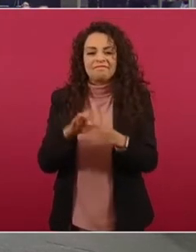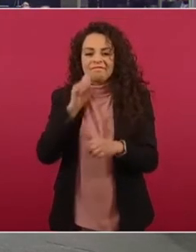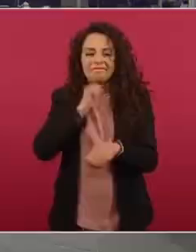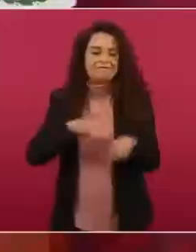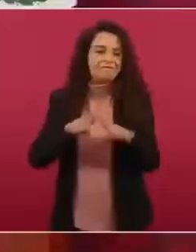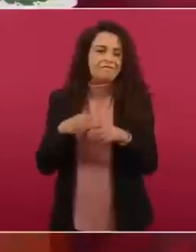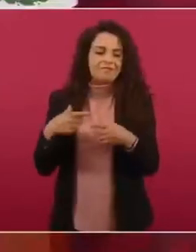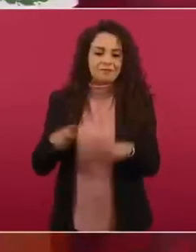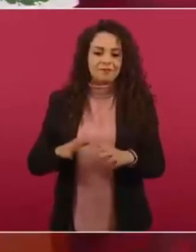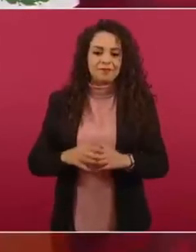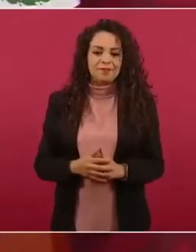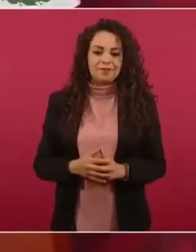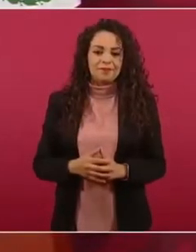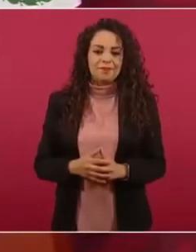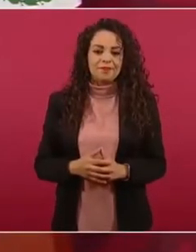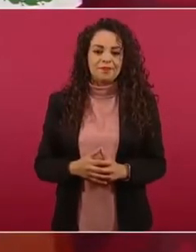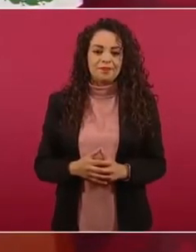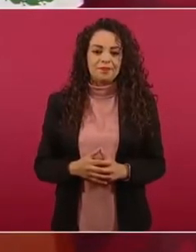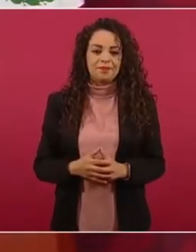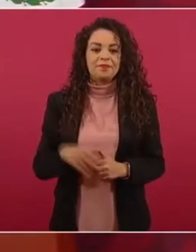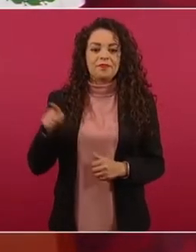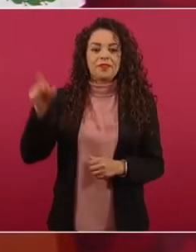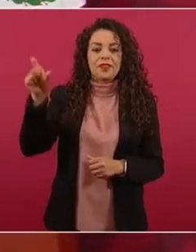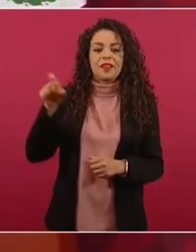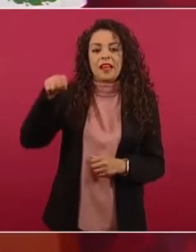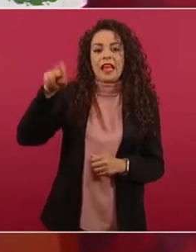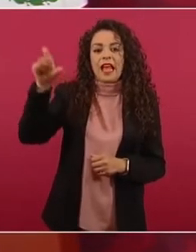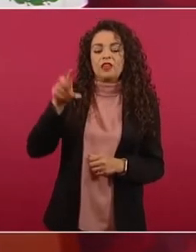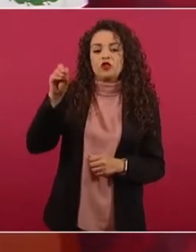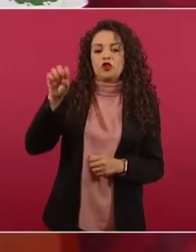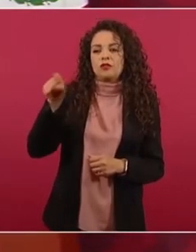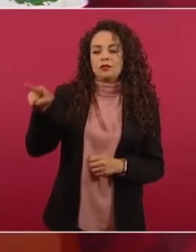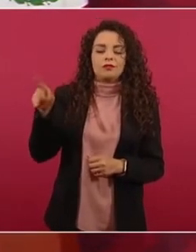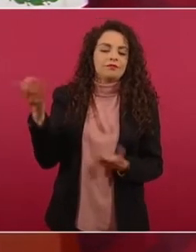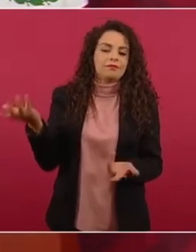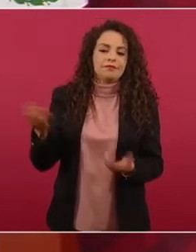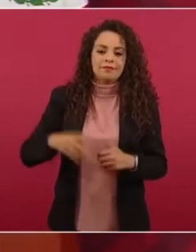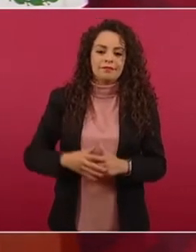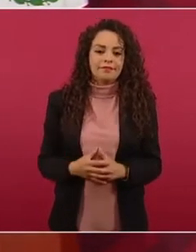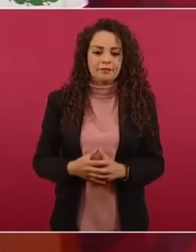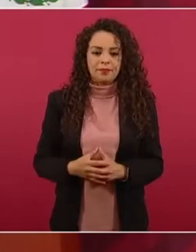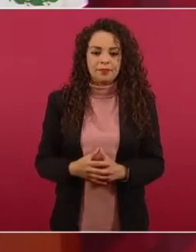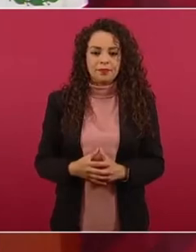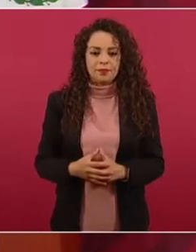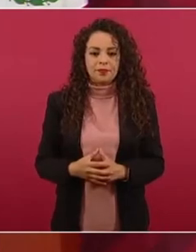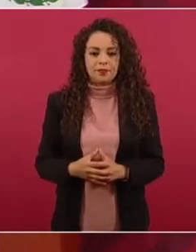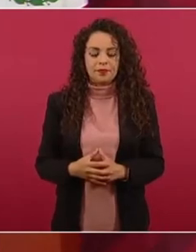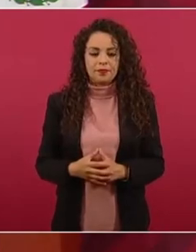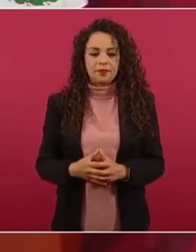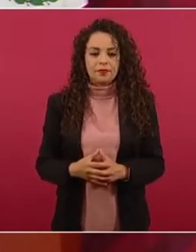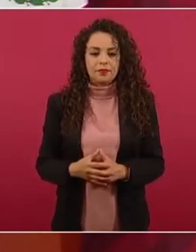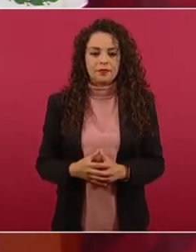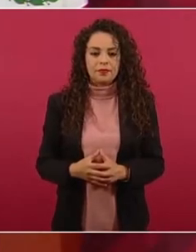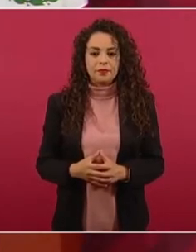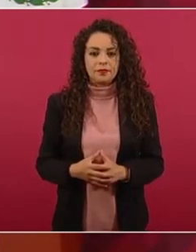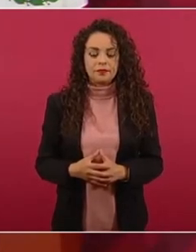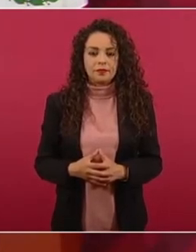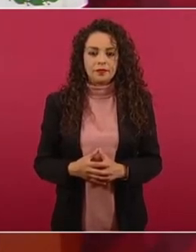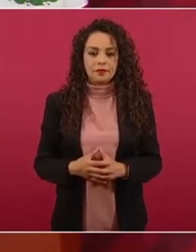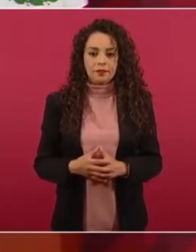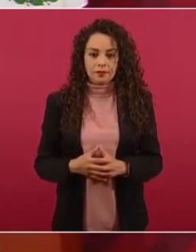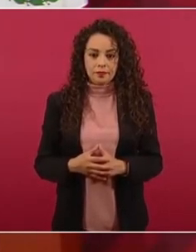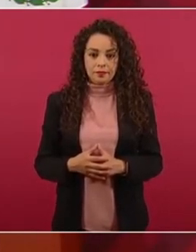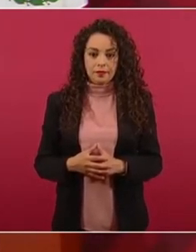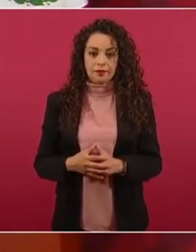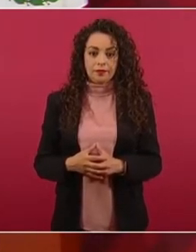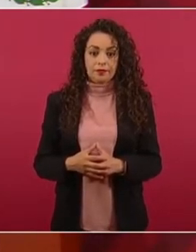Pues Aguilar Camín es de es de